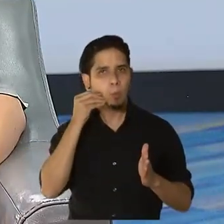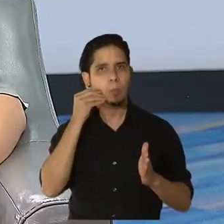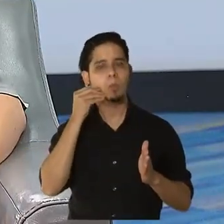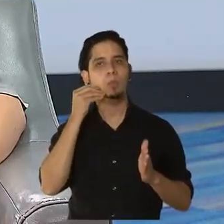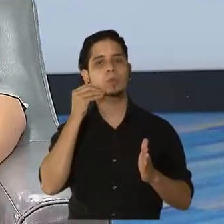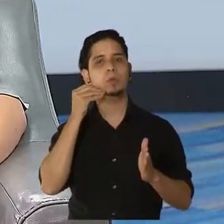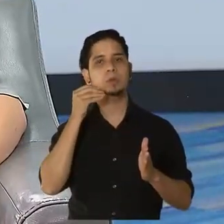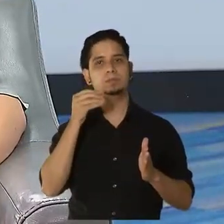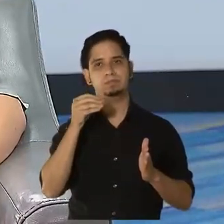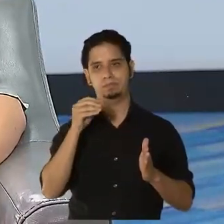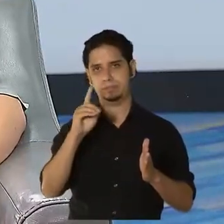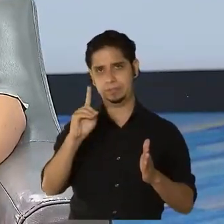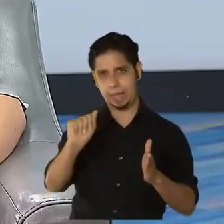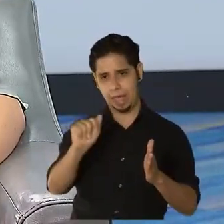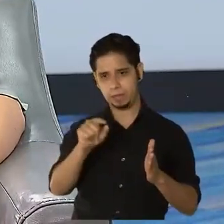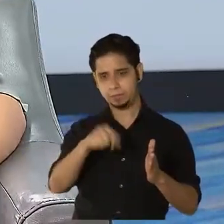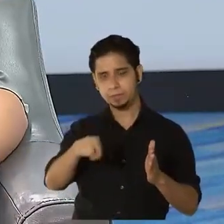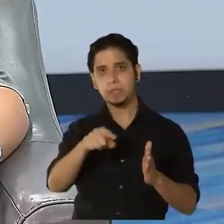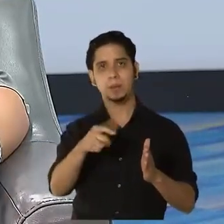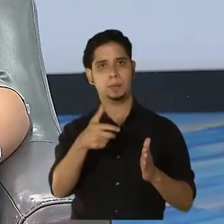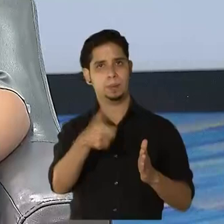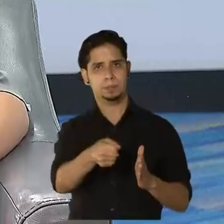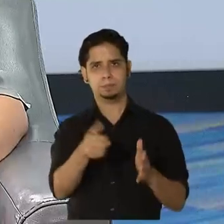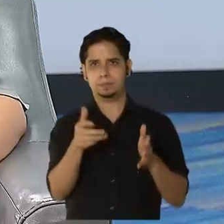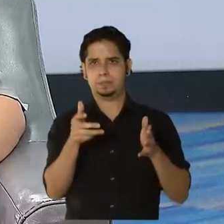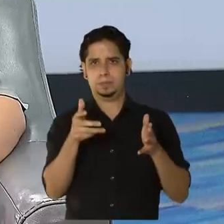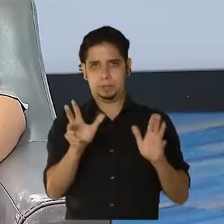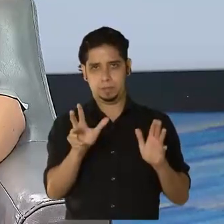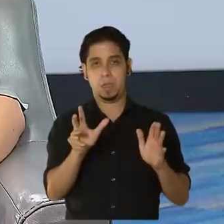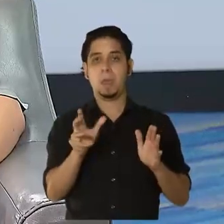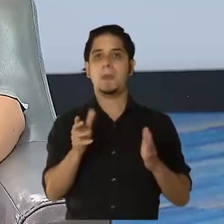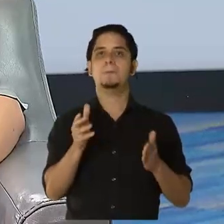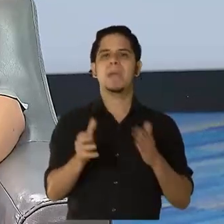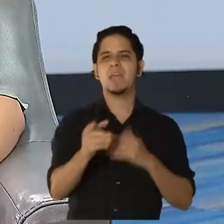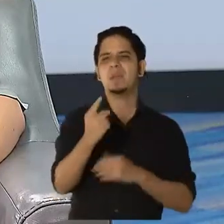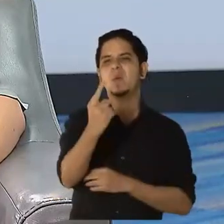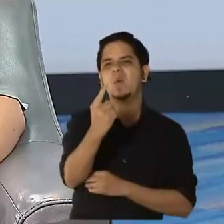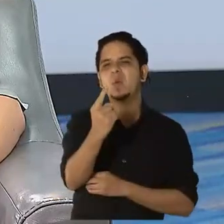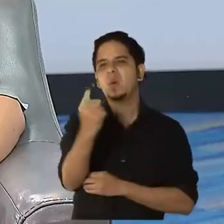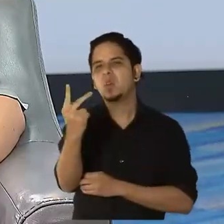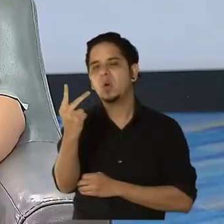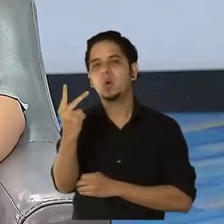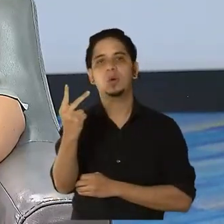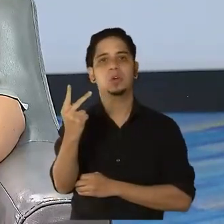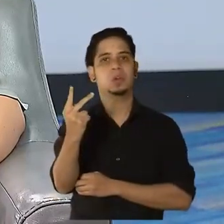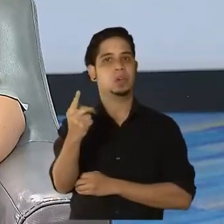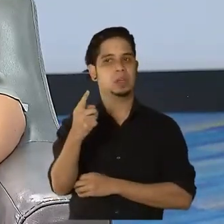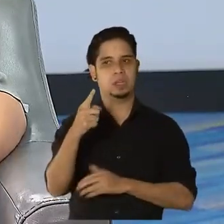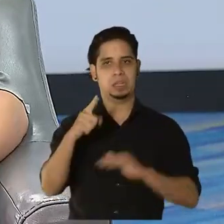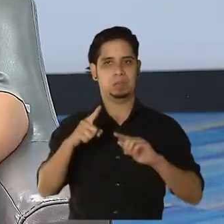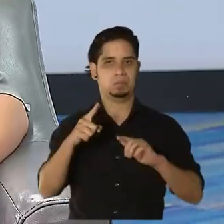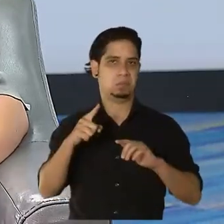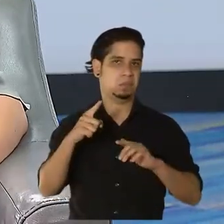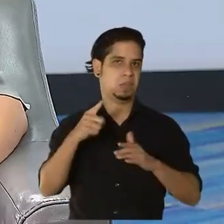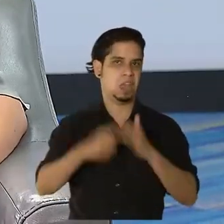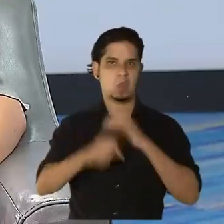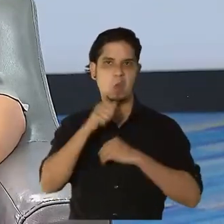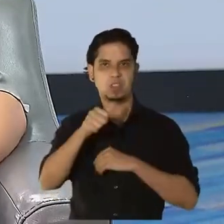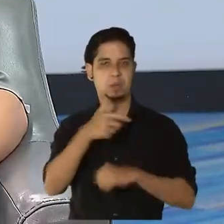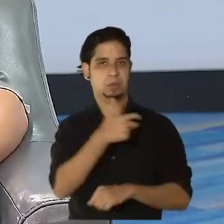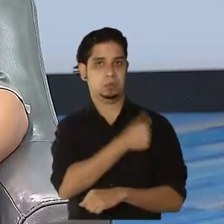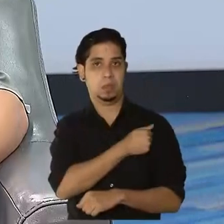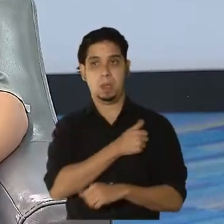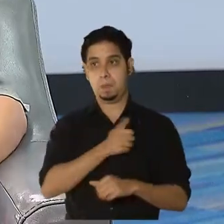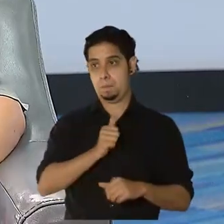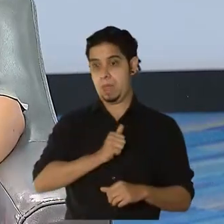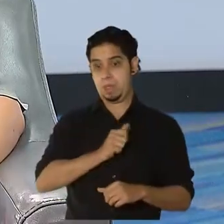esa fase está concluida. Siempre puede quedar un profesional de la salud, lo que le llamamos rezagado, por varias razones. Primero, porque